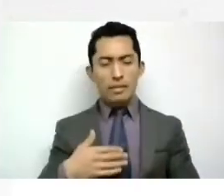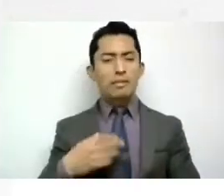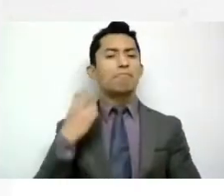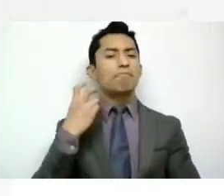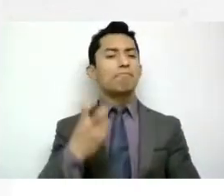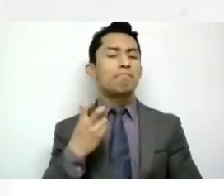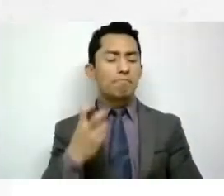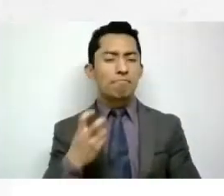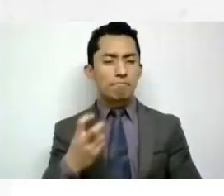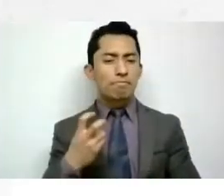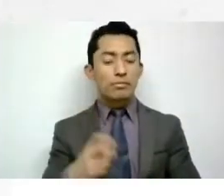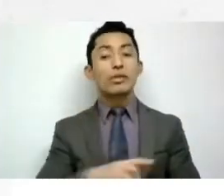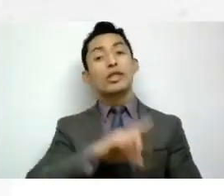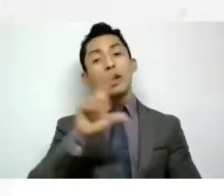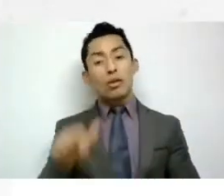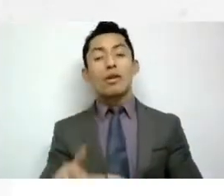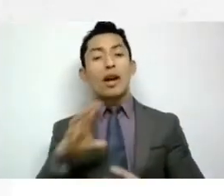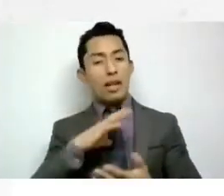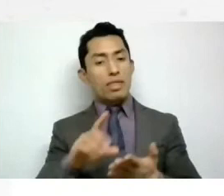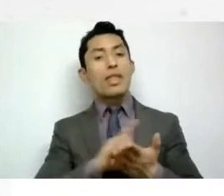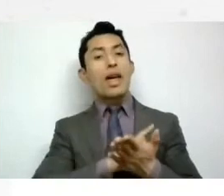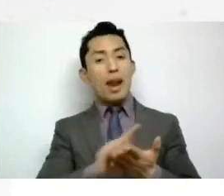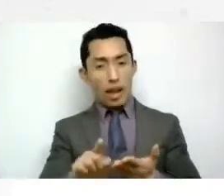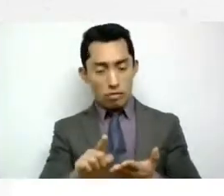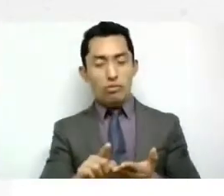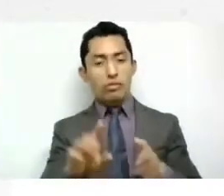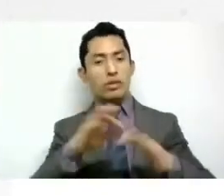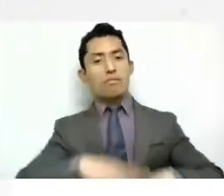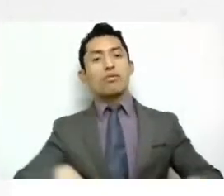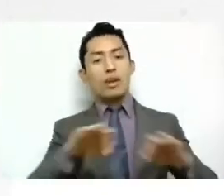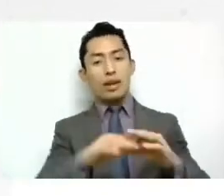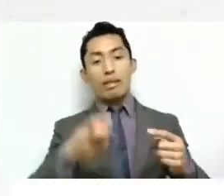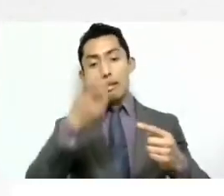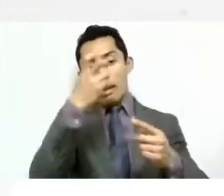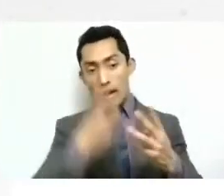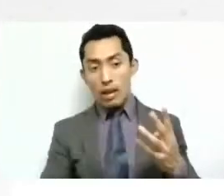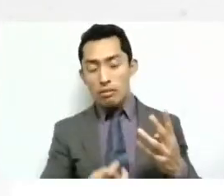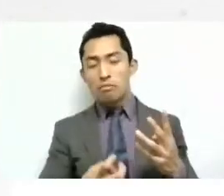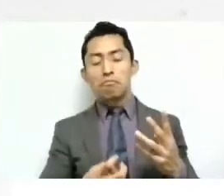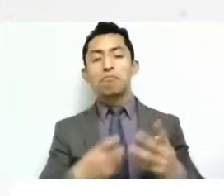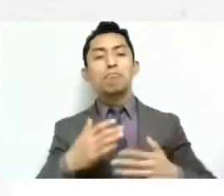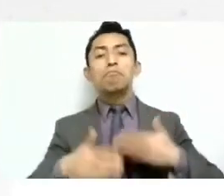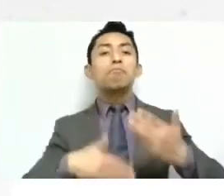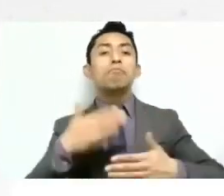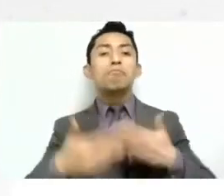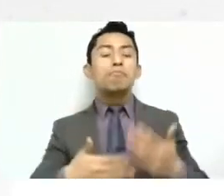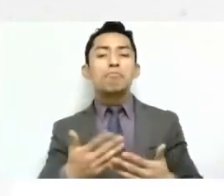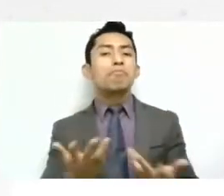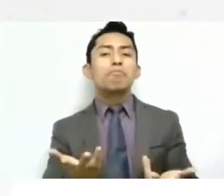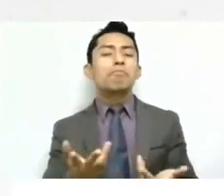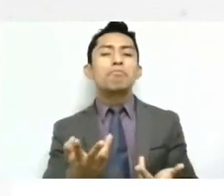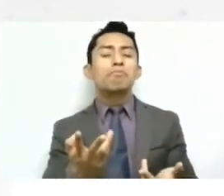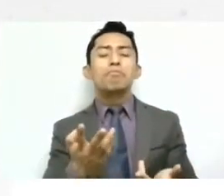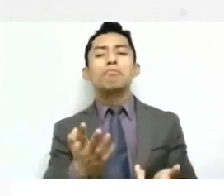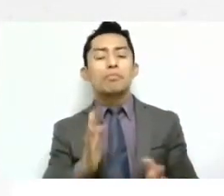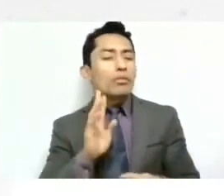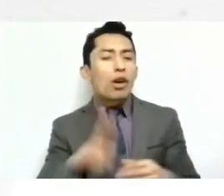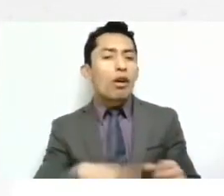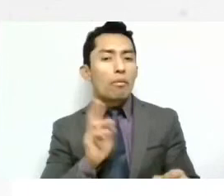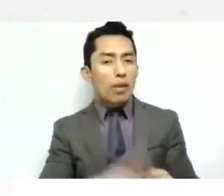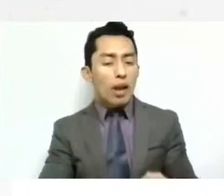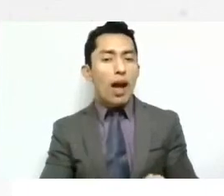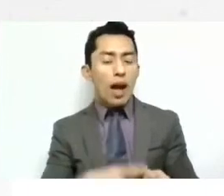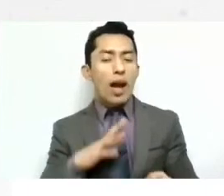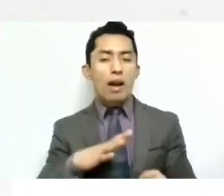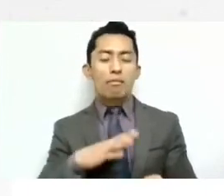pues los derechos fundamentales van a brotar de manera, como una fuente, porque así vamos a entenderlos